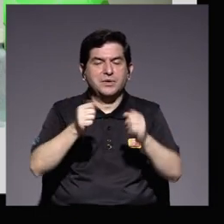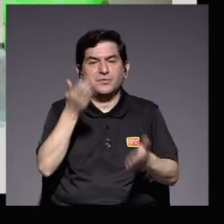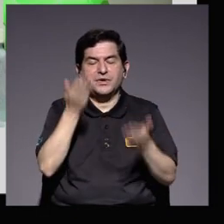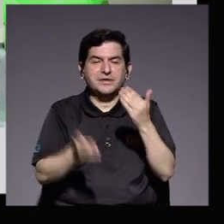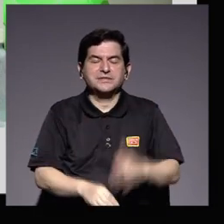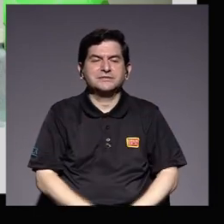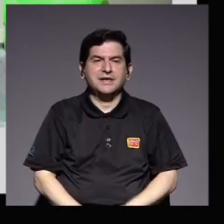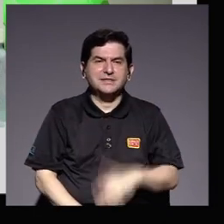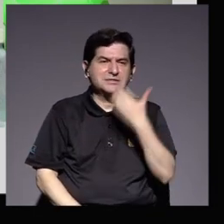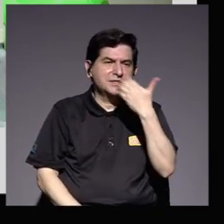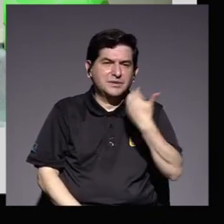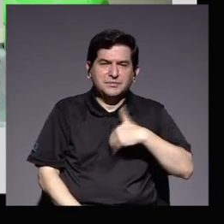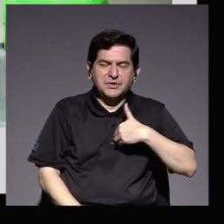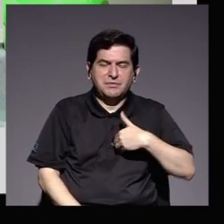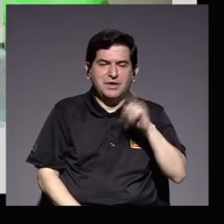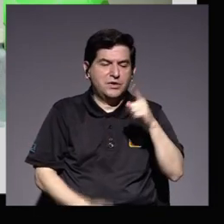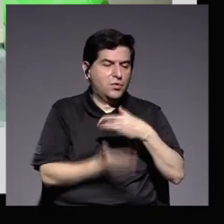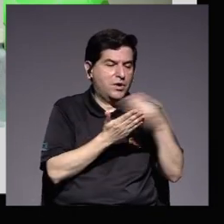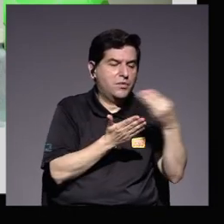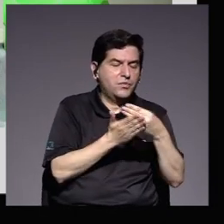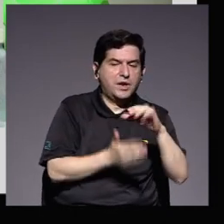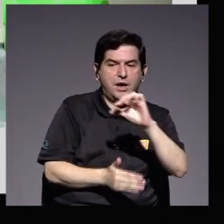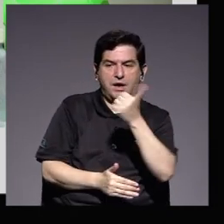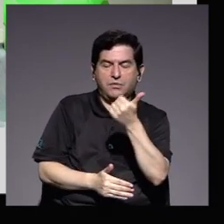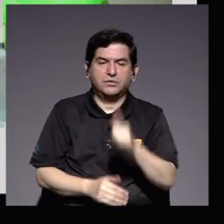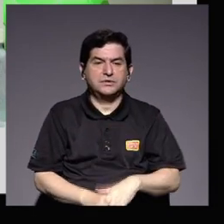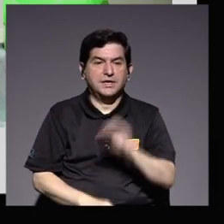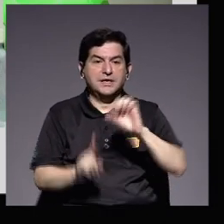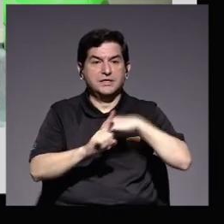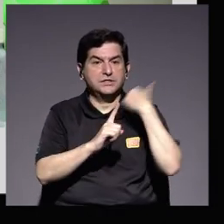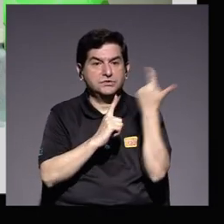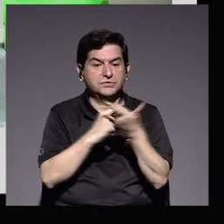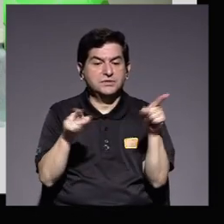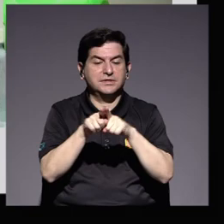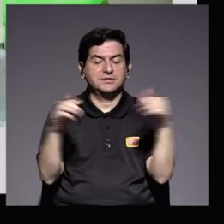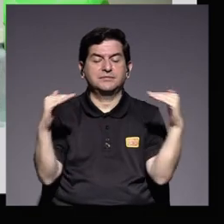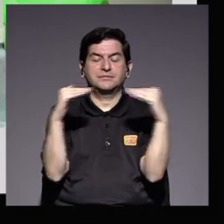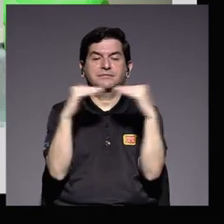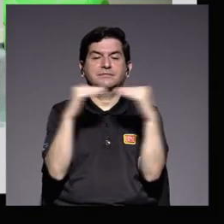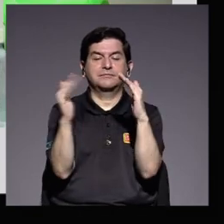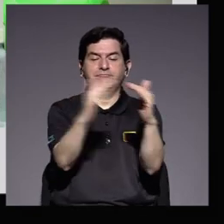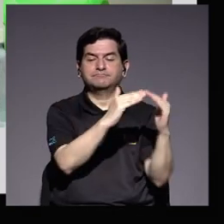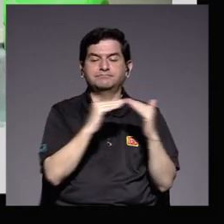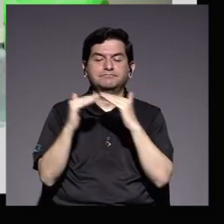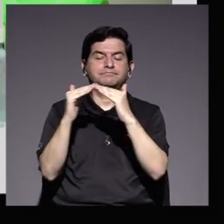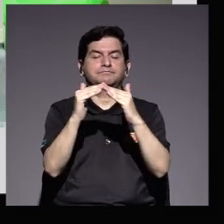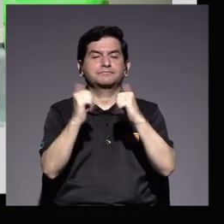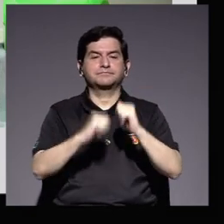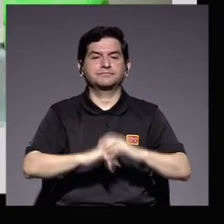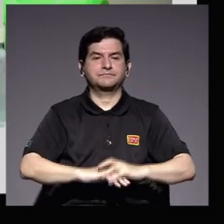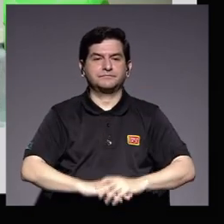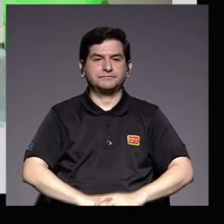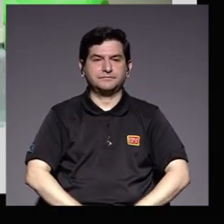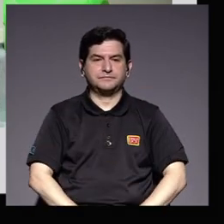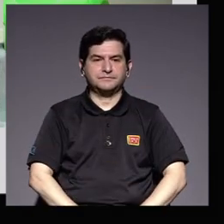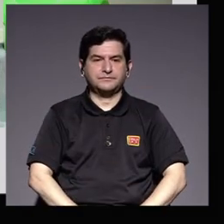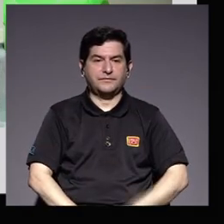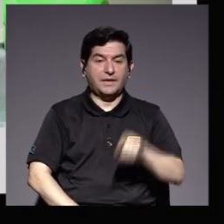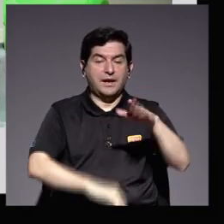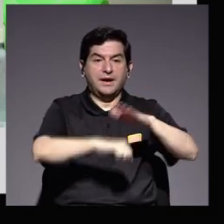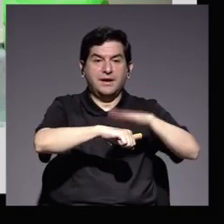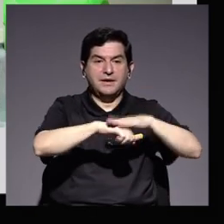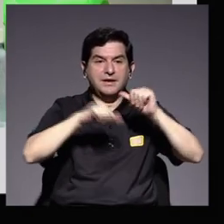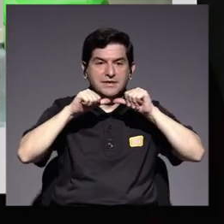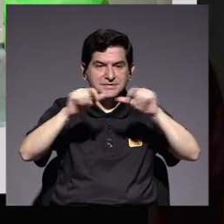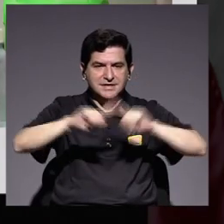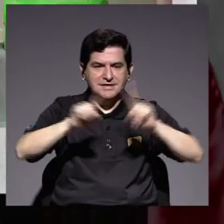una compra sobre otra y las sociales dirigidas a promover la equidad en la población esto ha permitido